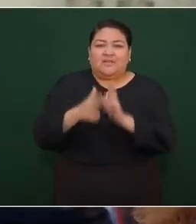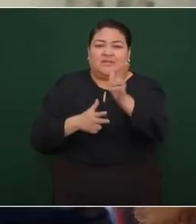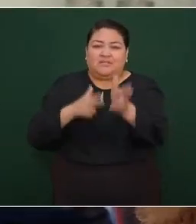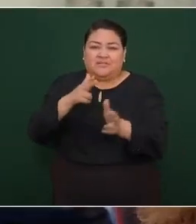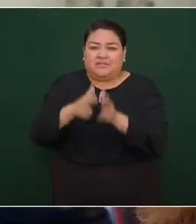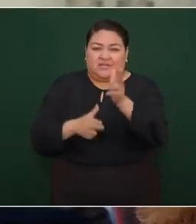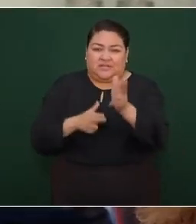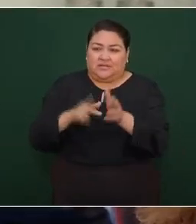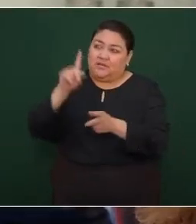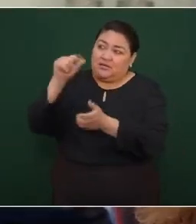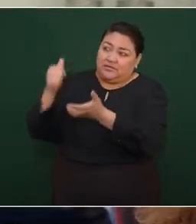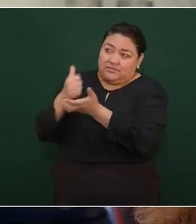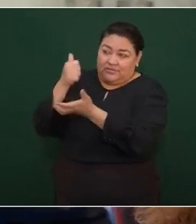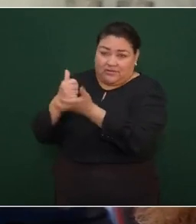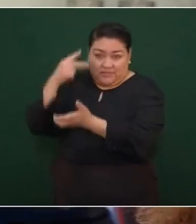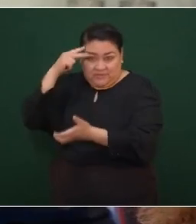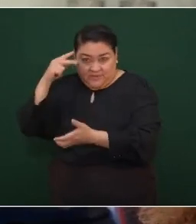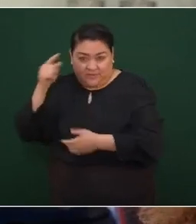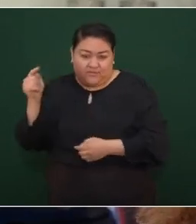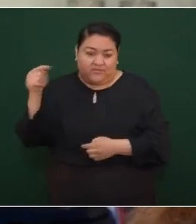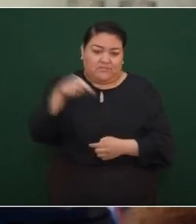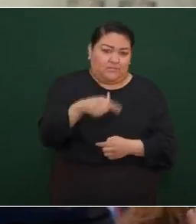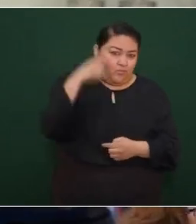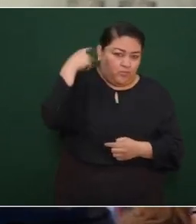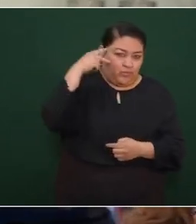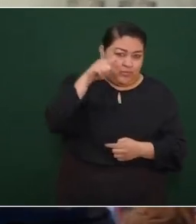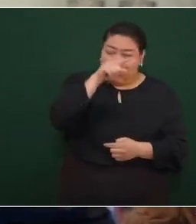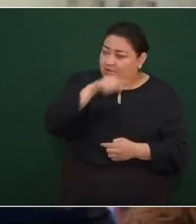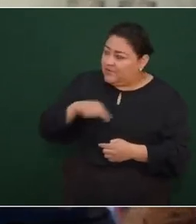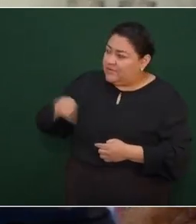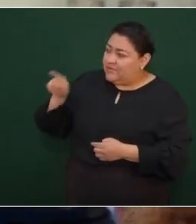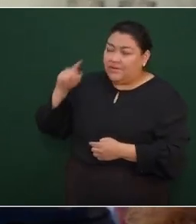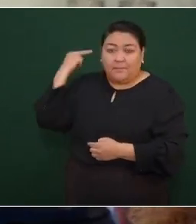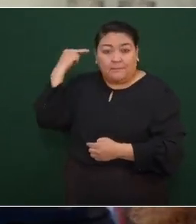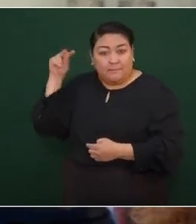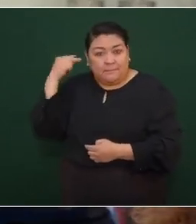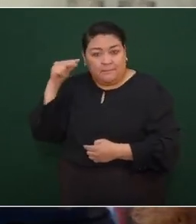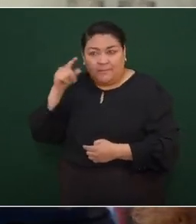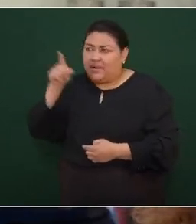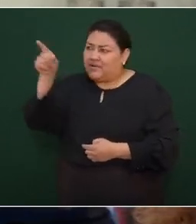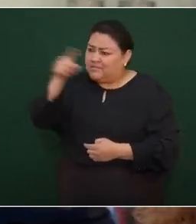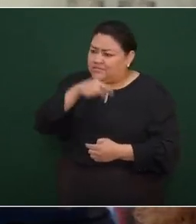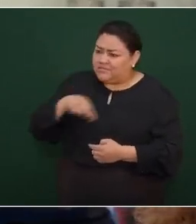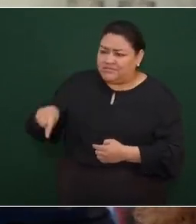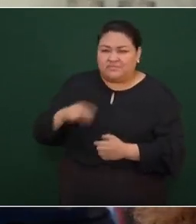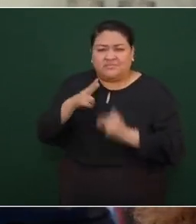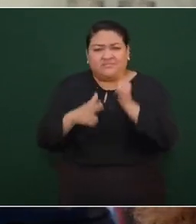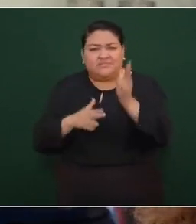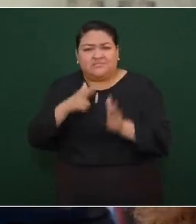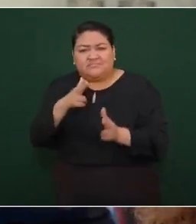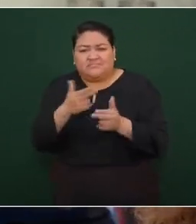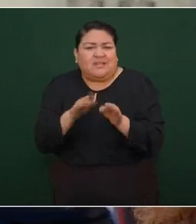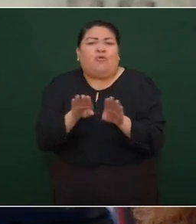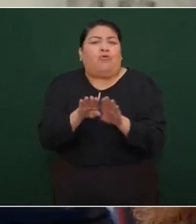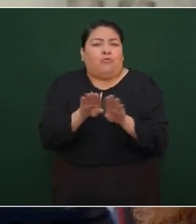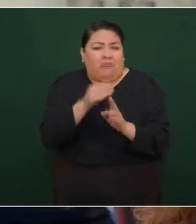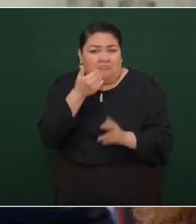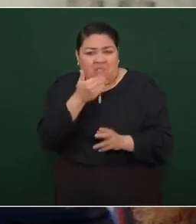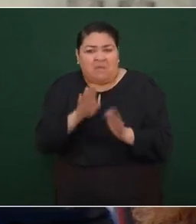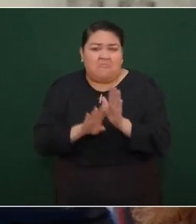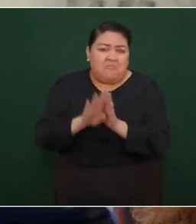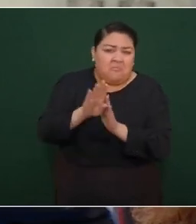Ciudad de México Puebla Veracruz saber pues cuáles serían esos avances que hay y también